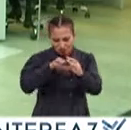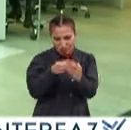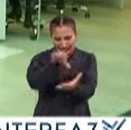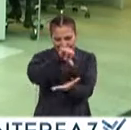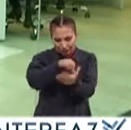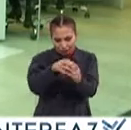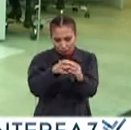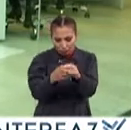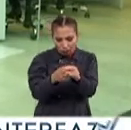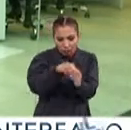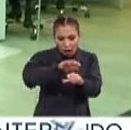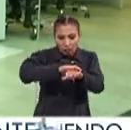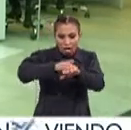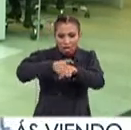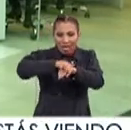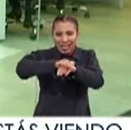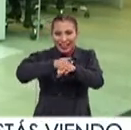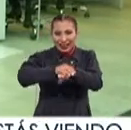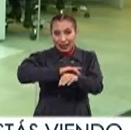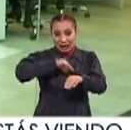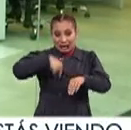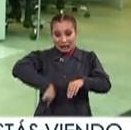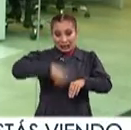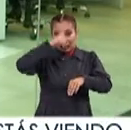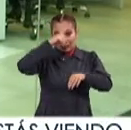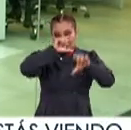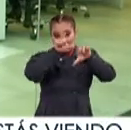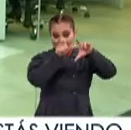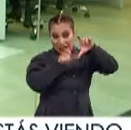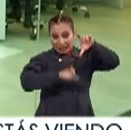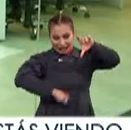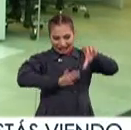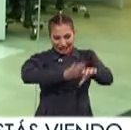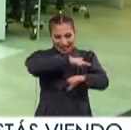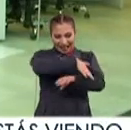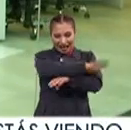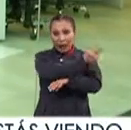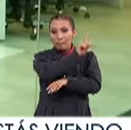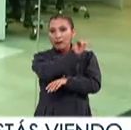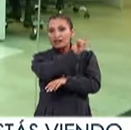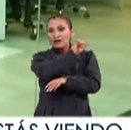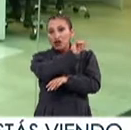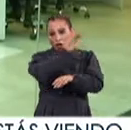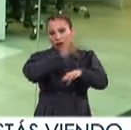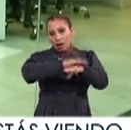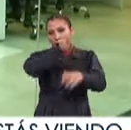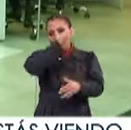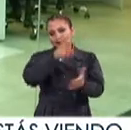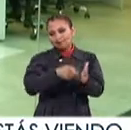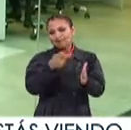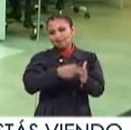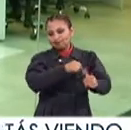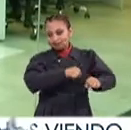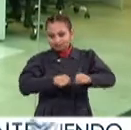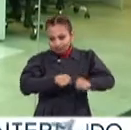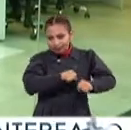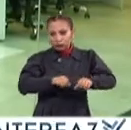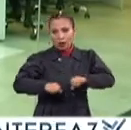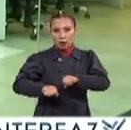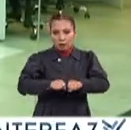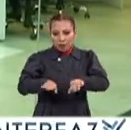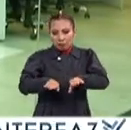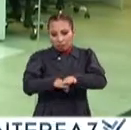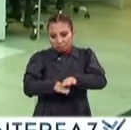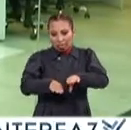en esta costa de la república mexicana De la costa del Pacífico, donde se genera la mayor cantidad de